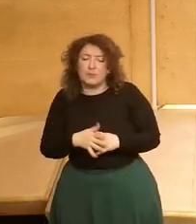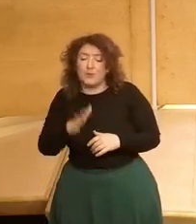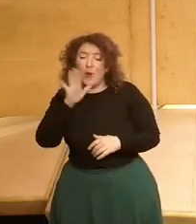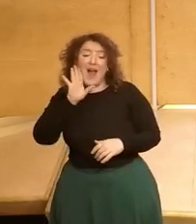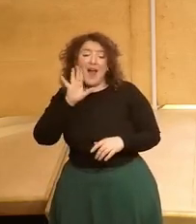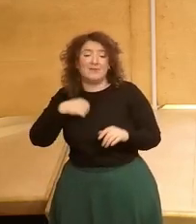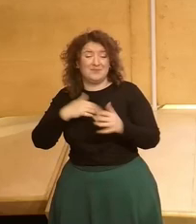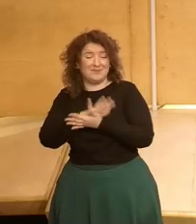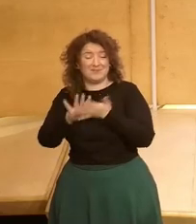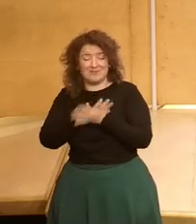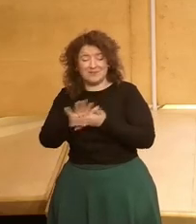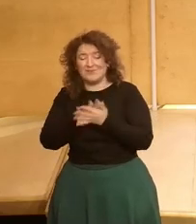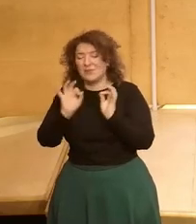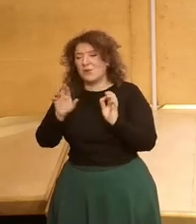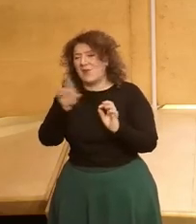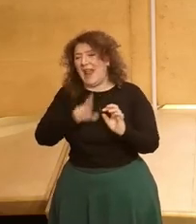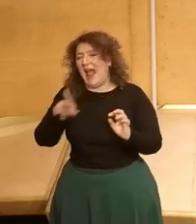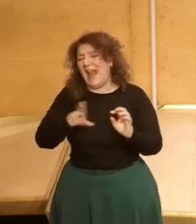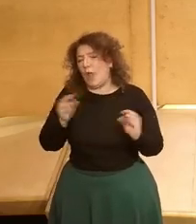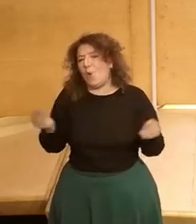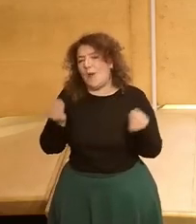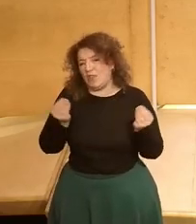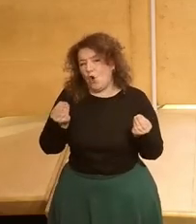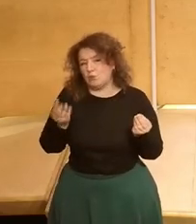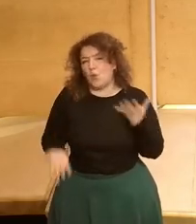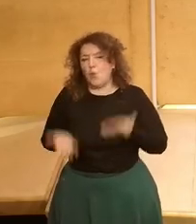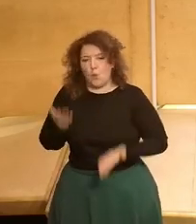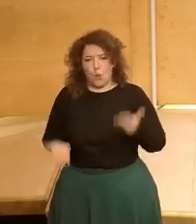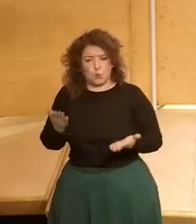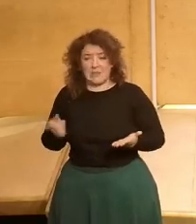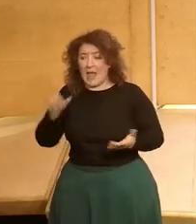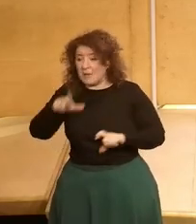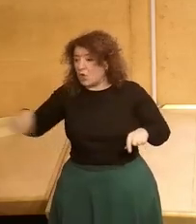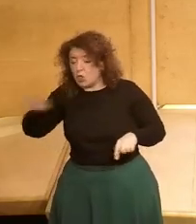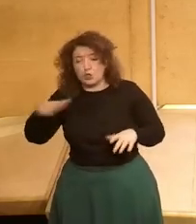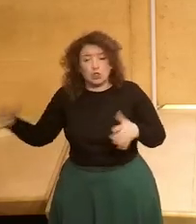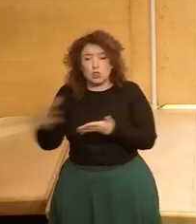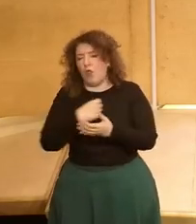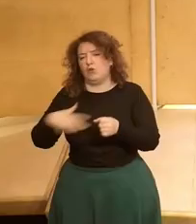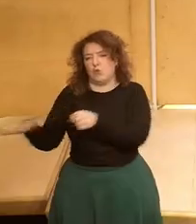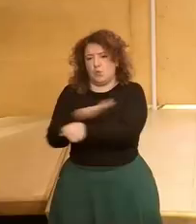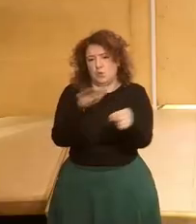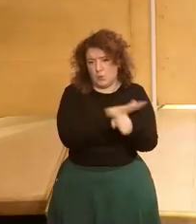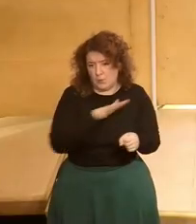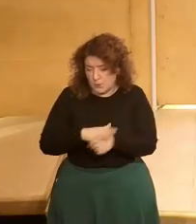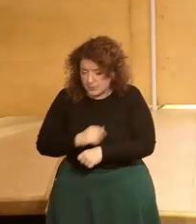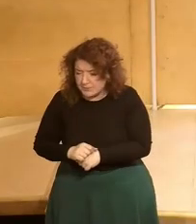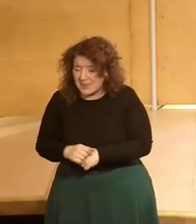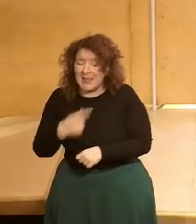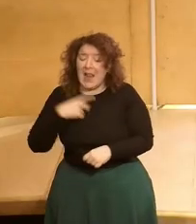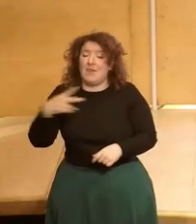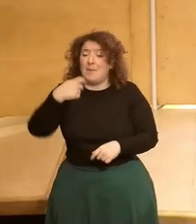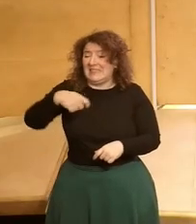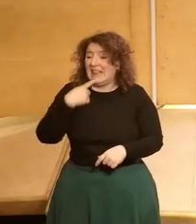en el sentido de que tiene que ser una recuperación justa que llegue a todo el mundo y yo sé que la vicepresidenta he hablado de esto varias ocasiones pero también